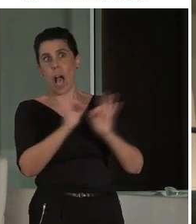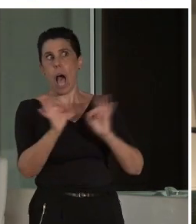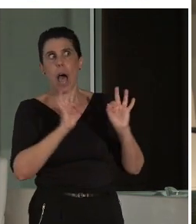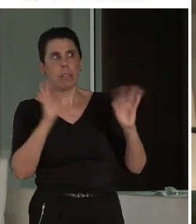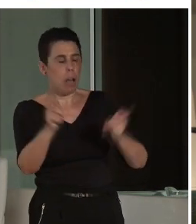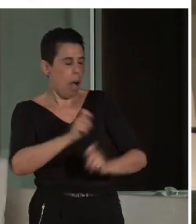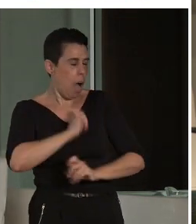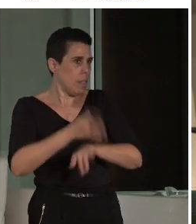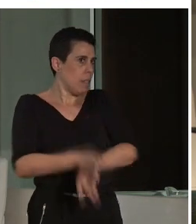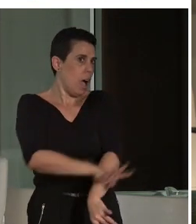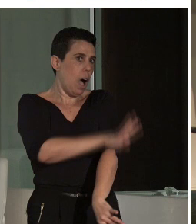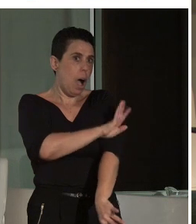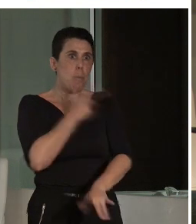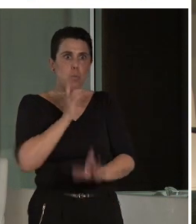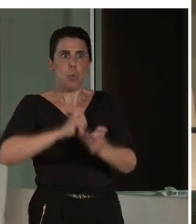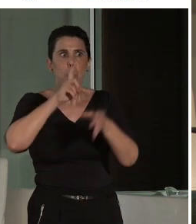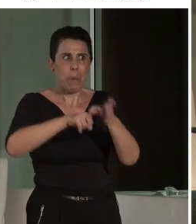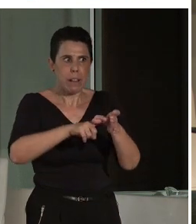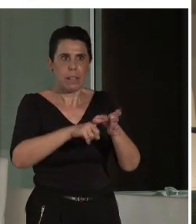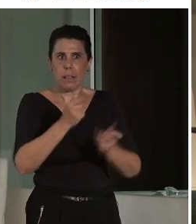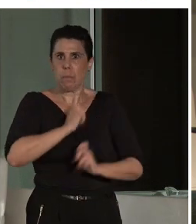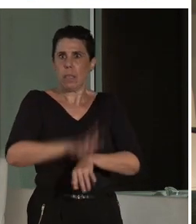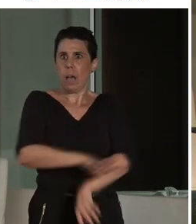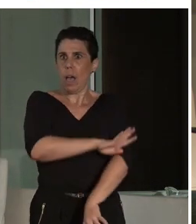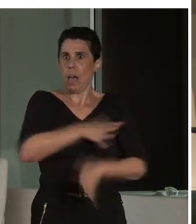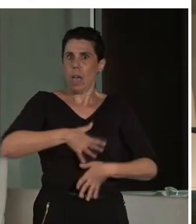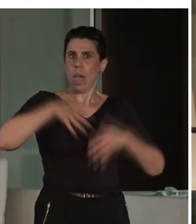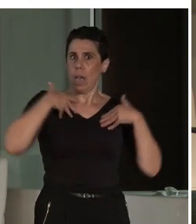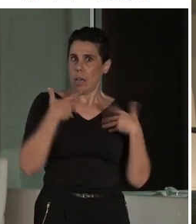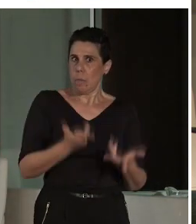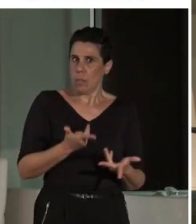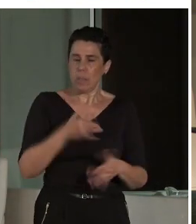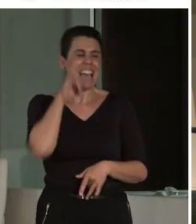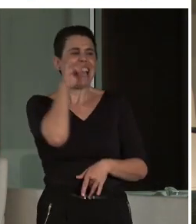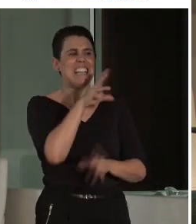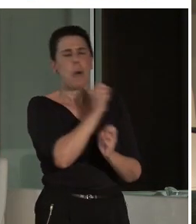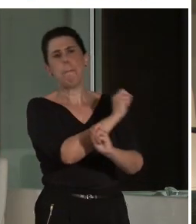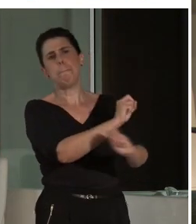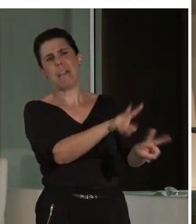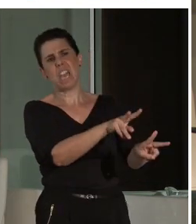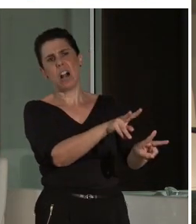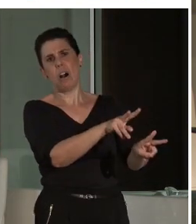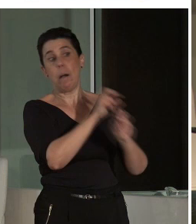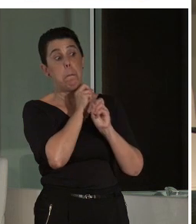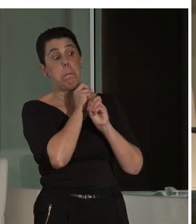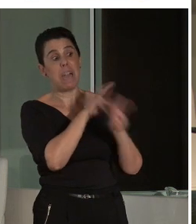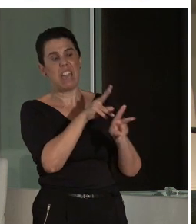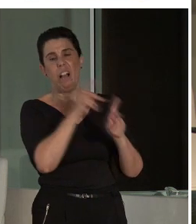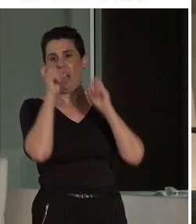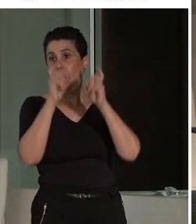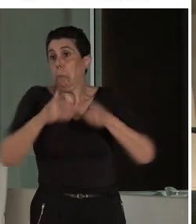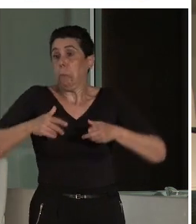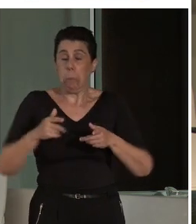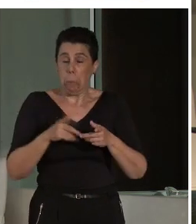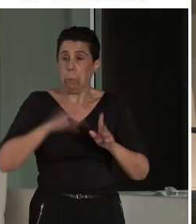pelos como escarpias cuando has participado de ellas. Eso me parece mucho peor que intentar colocar un ascensor,